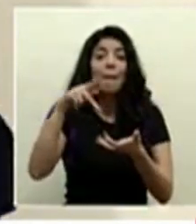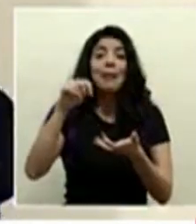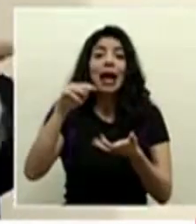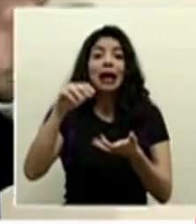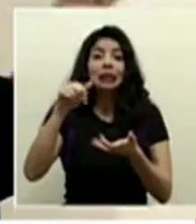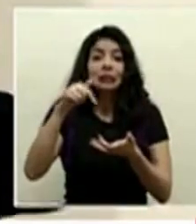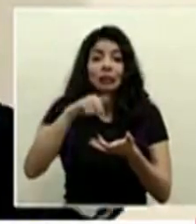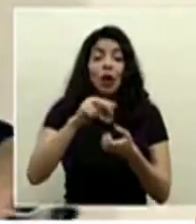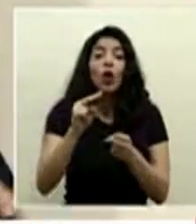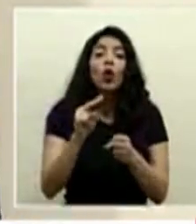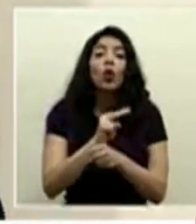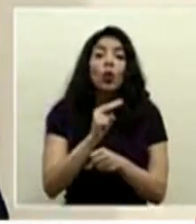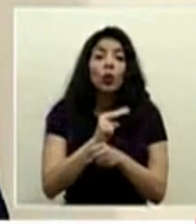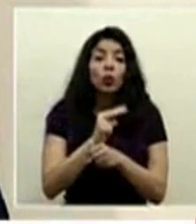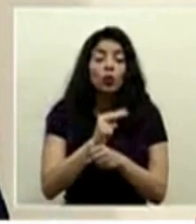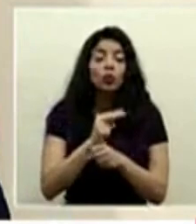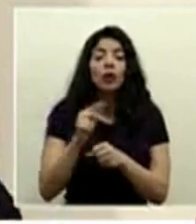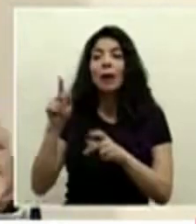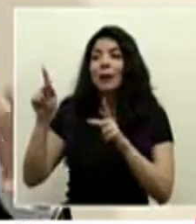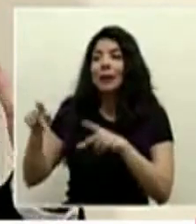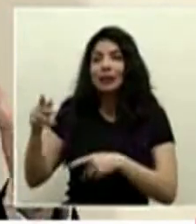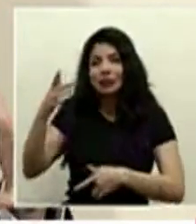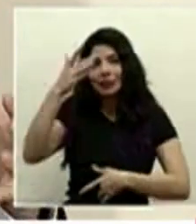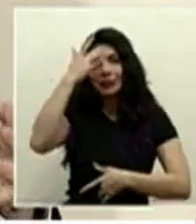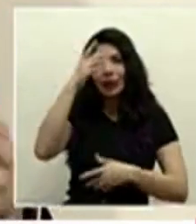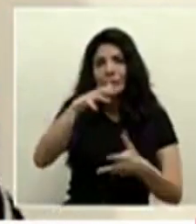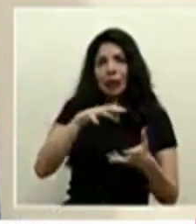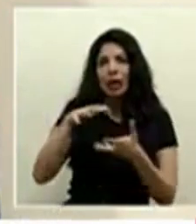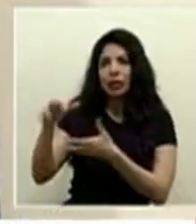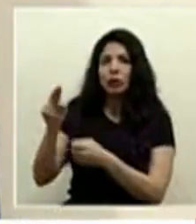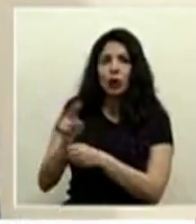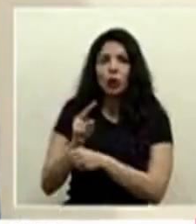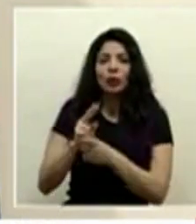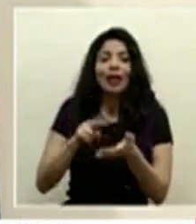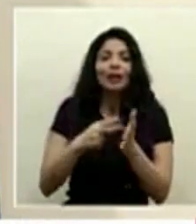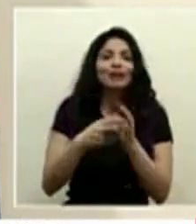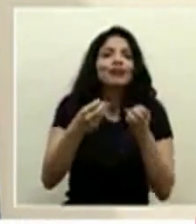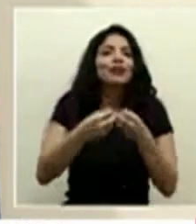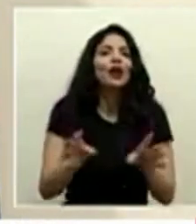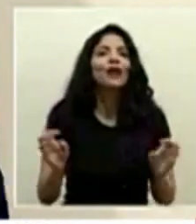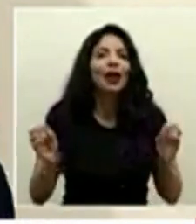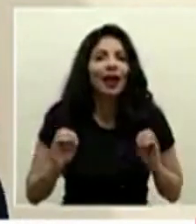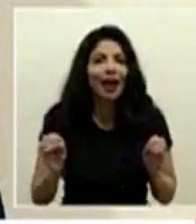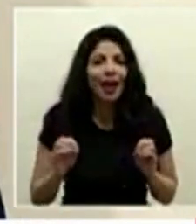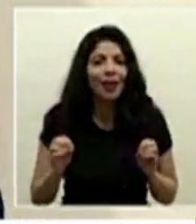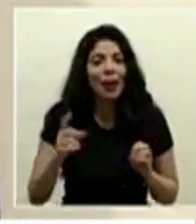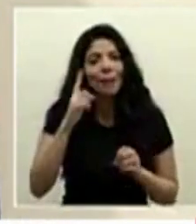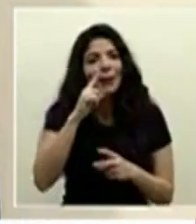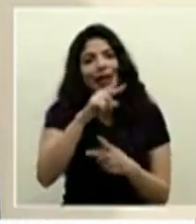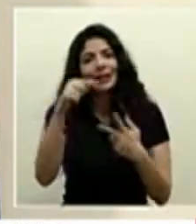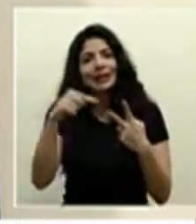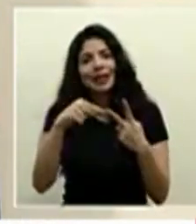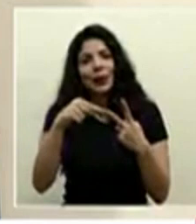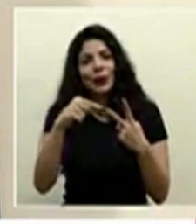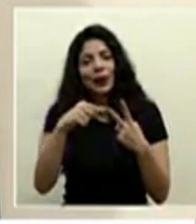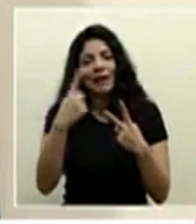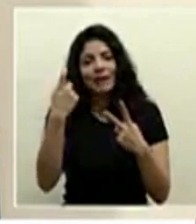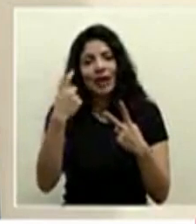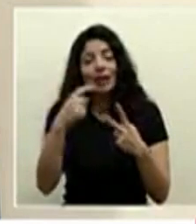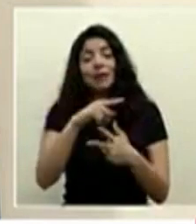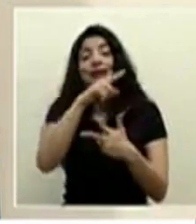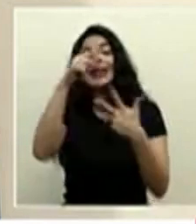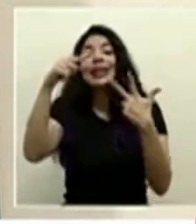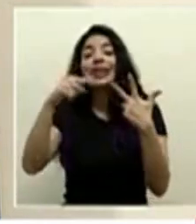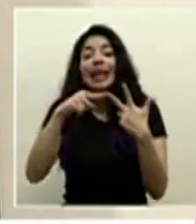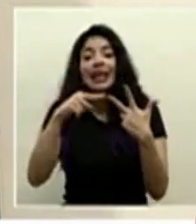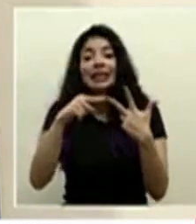recolectamos en los pacientes activos entonces no hemos tenido sobrantes para esta segunda opción y la tercera opción